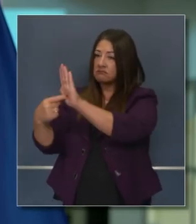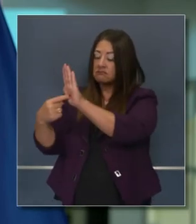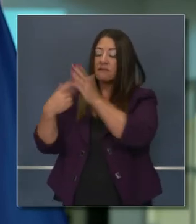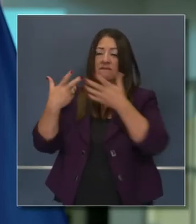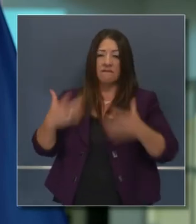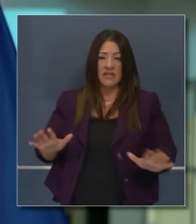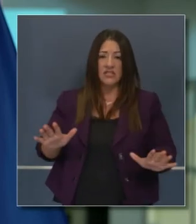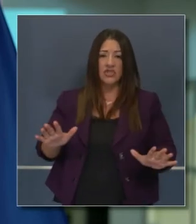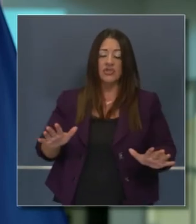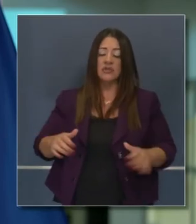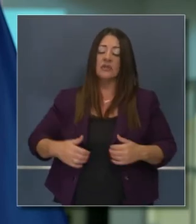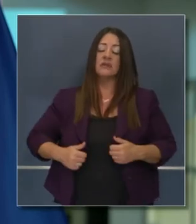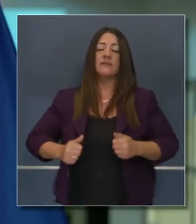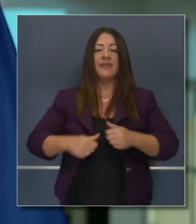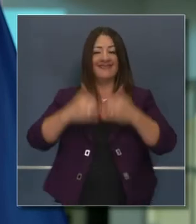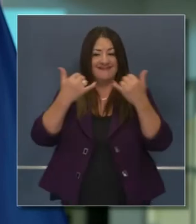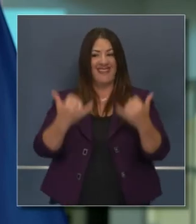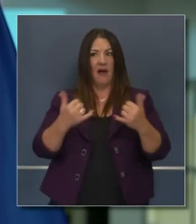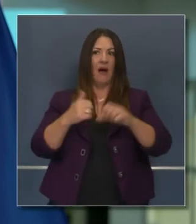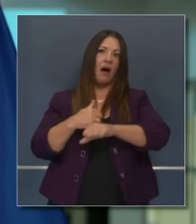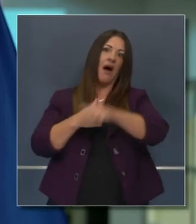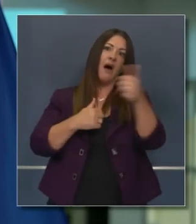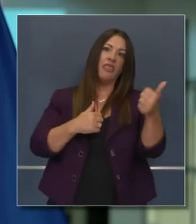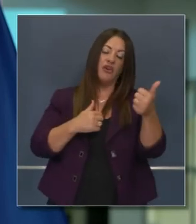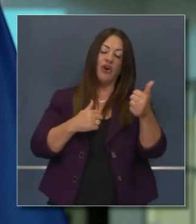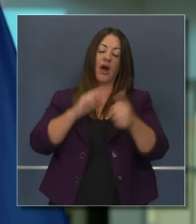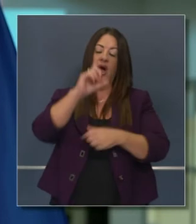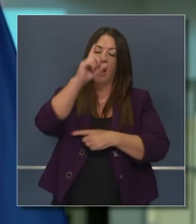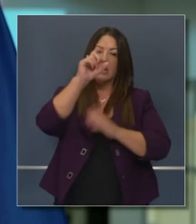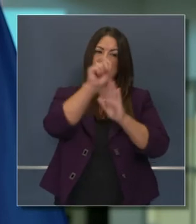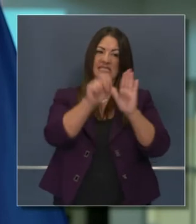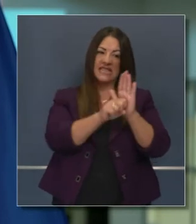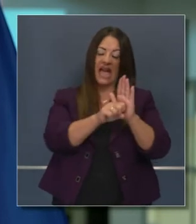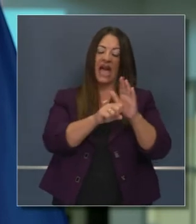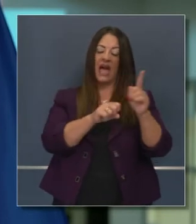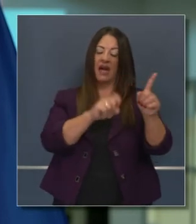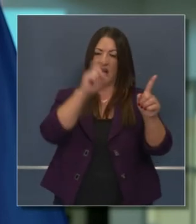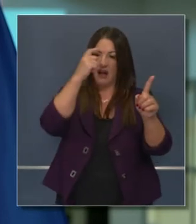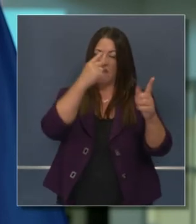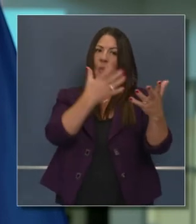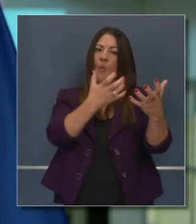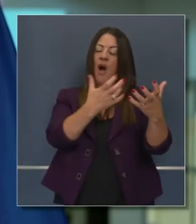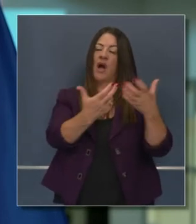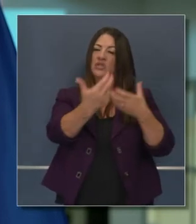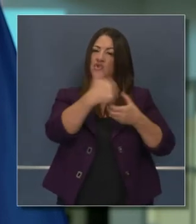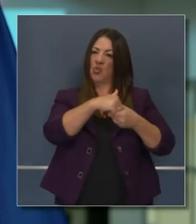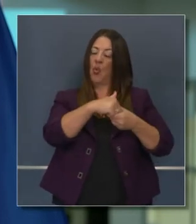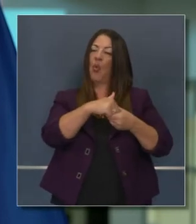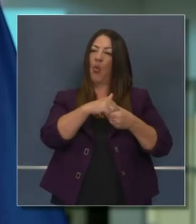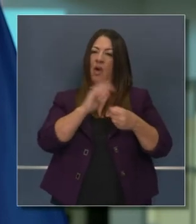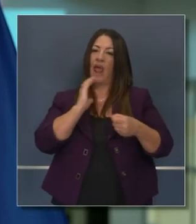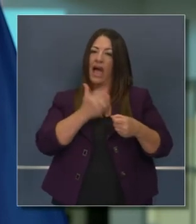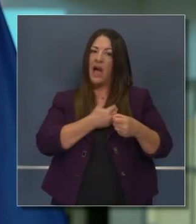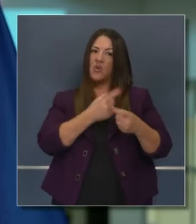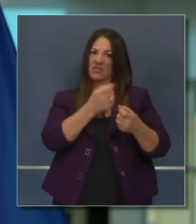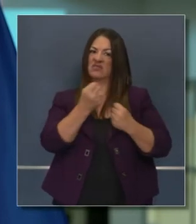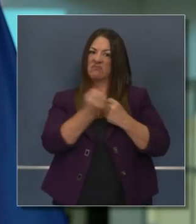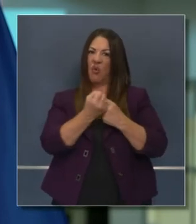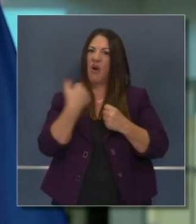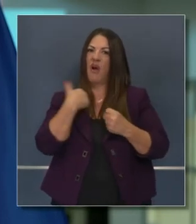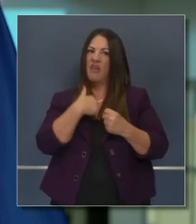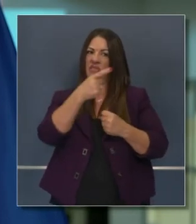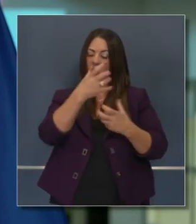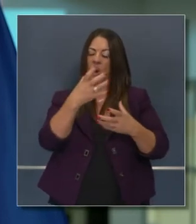planes más robustos del país. Y ahora tenemos a gobernadores de todos los estados del oeste que se unen a este grupo de trabajos de